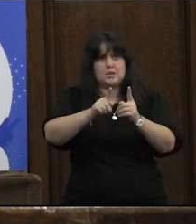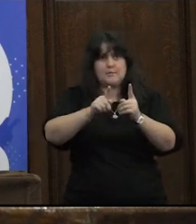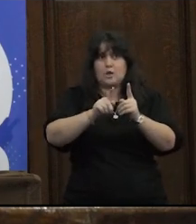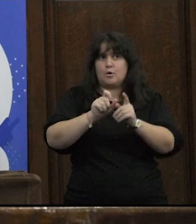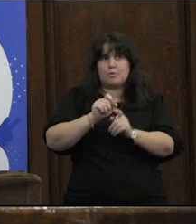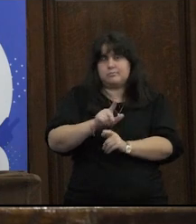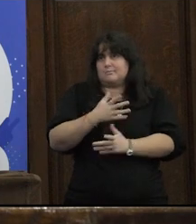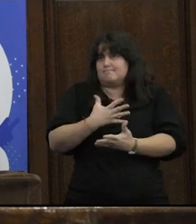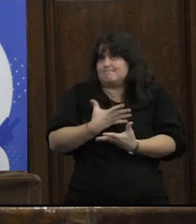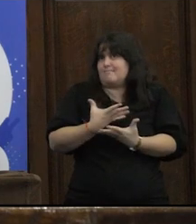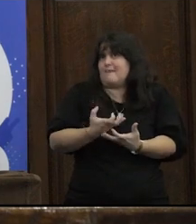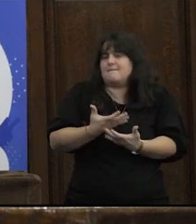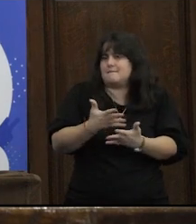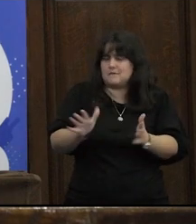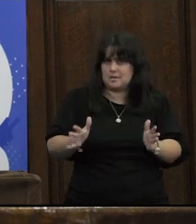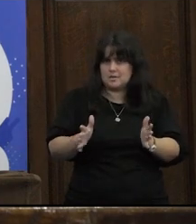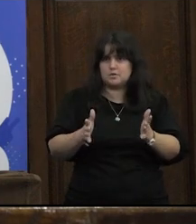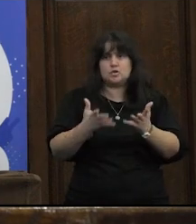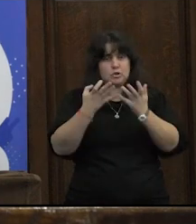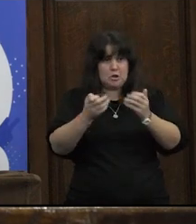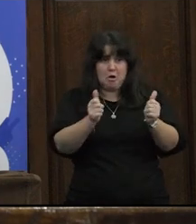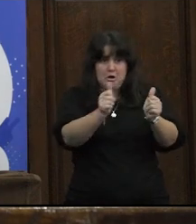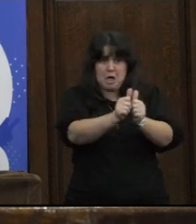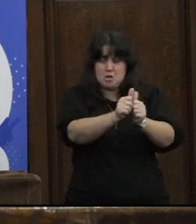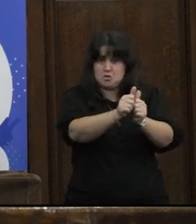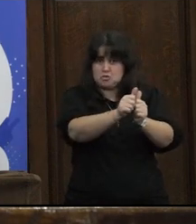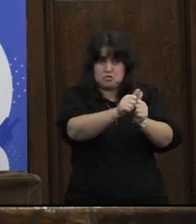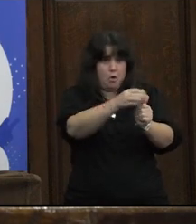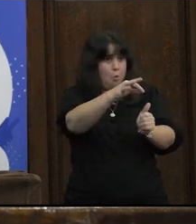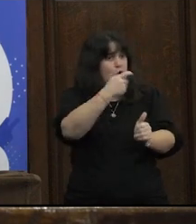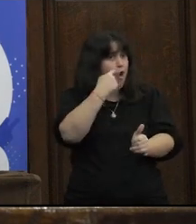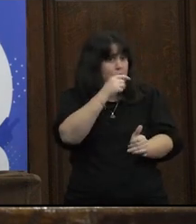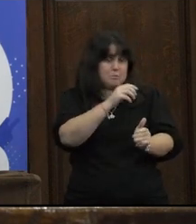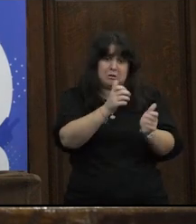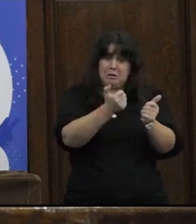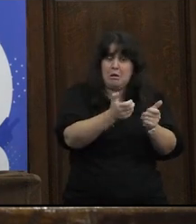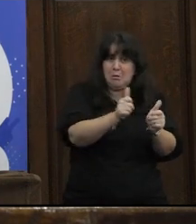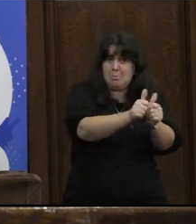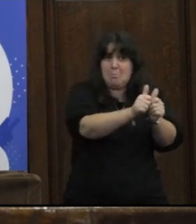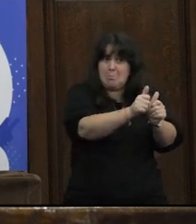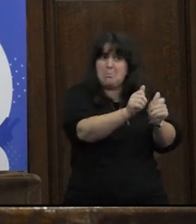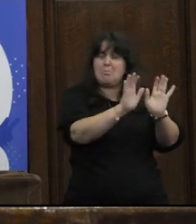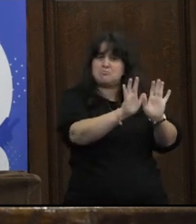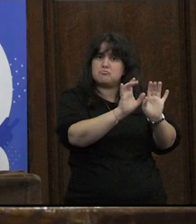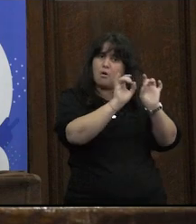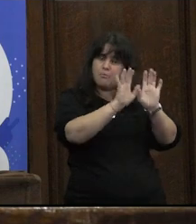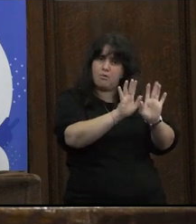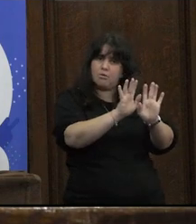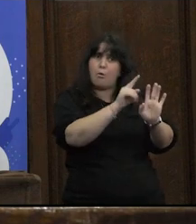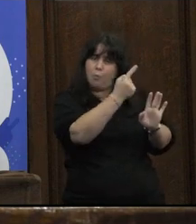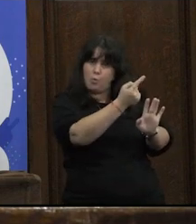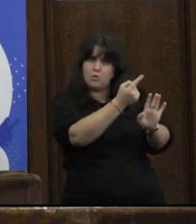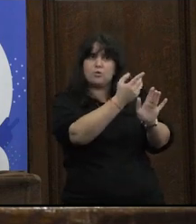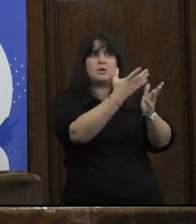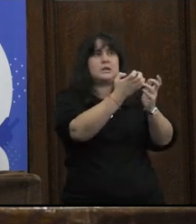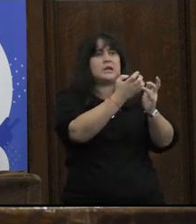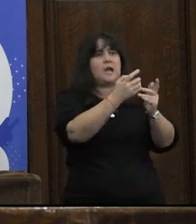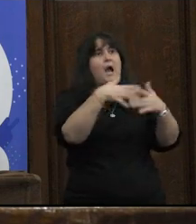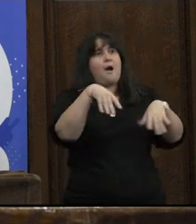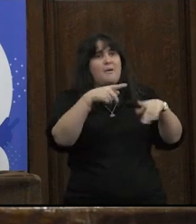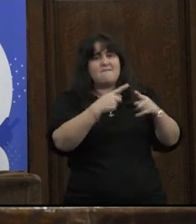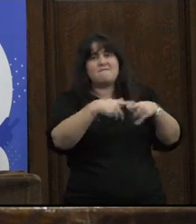respecto a los propios deseos ¿no? que yo quiera estar en una relación monogámica y que incluso quiera hasta